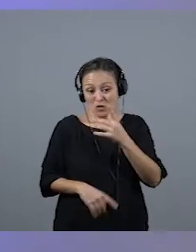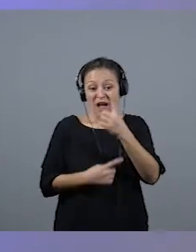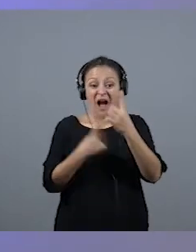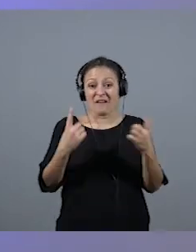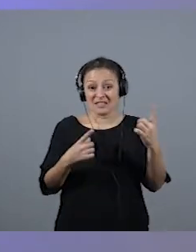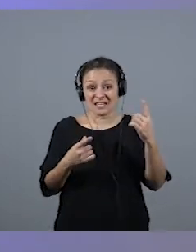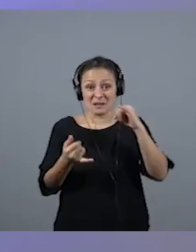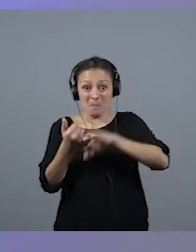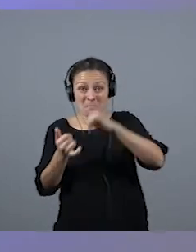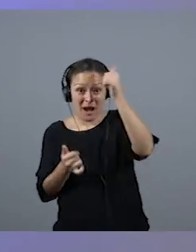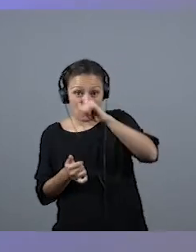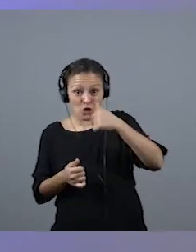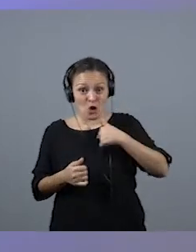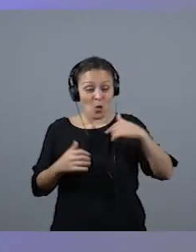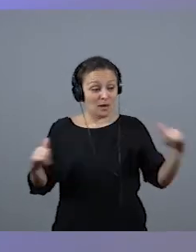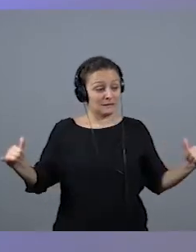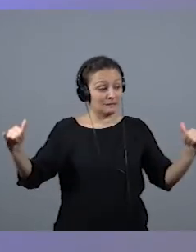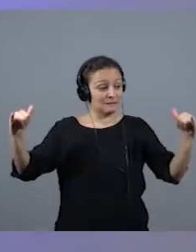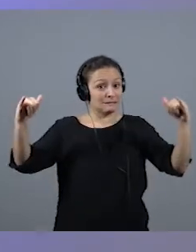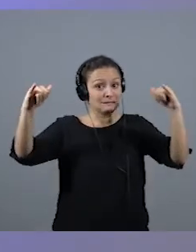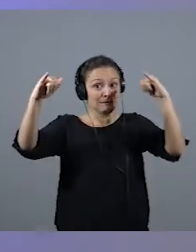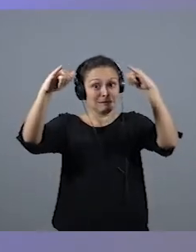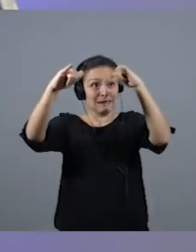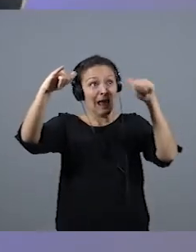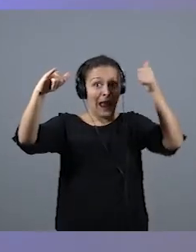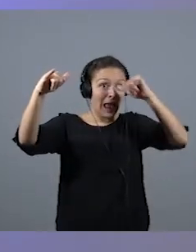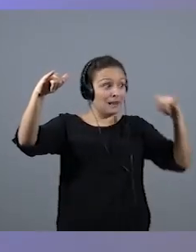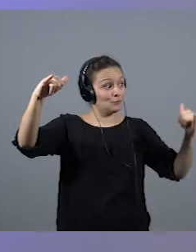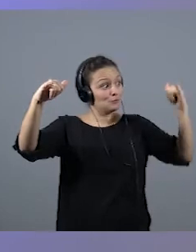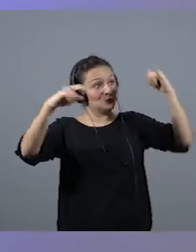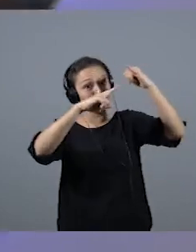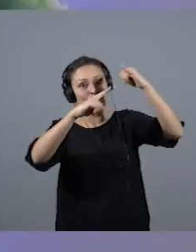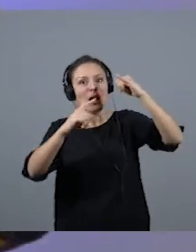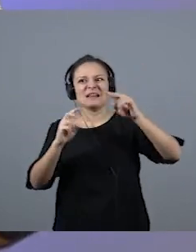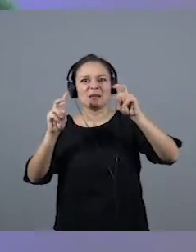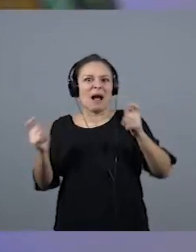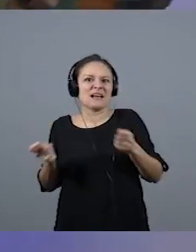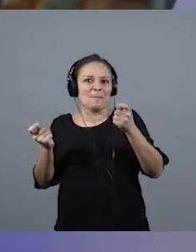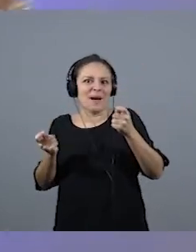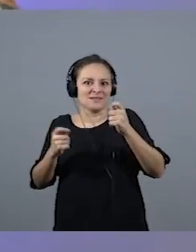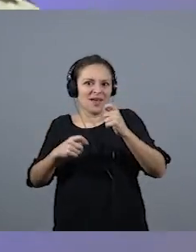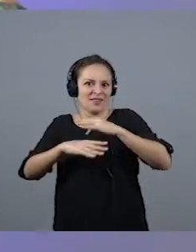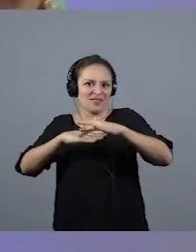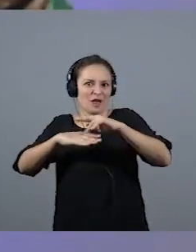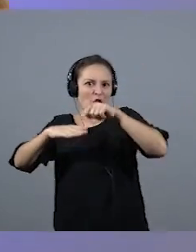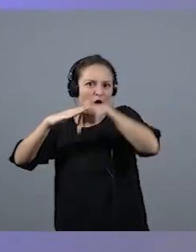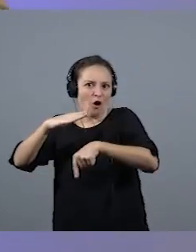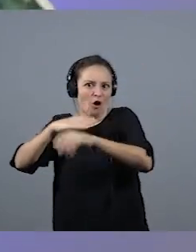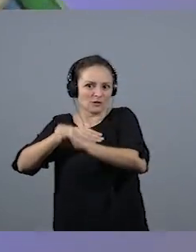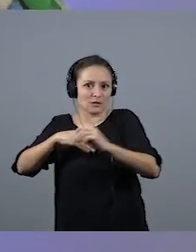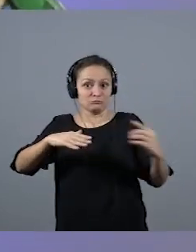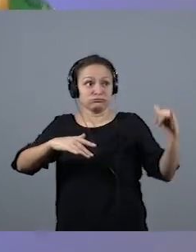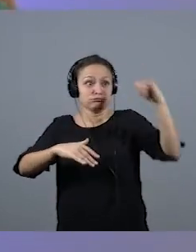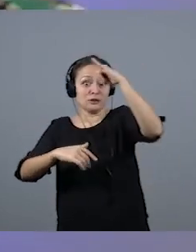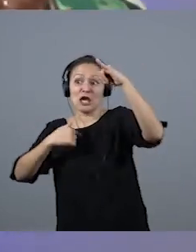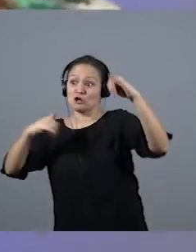cruzábamos en el aire, él viniendo, oyendo, a una de las campañas oceanográficas y yo viniendo, pues a lo mejor de reuniones